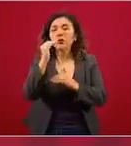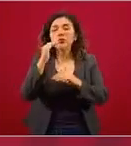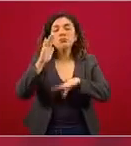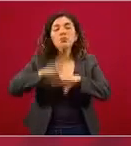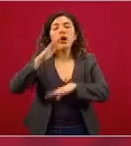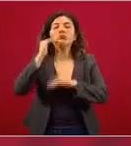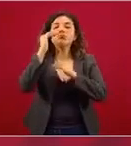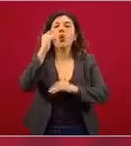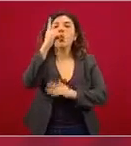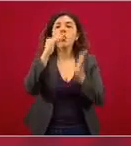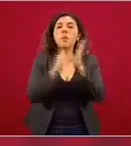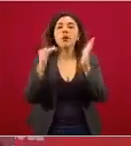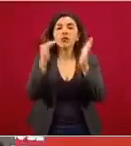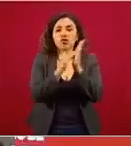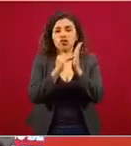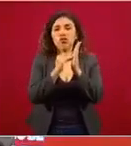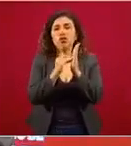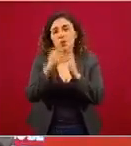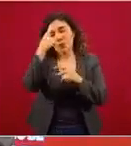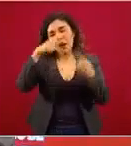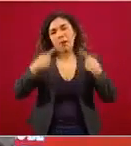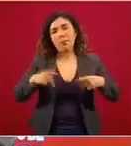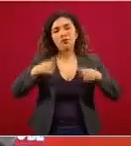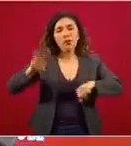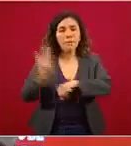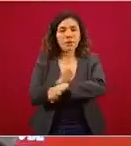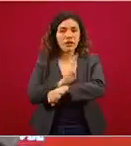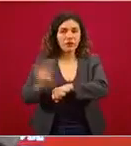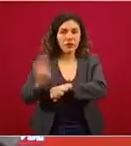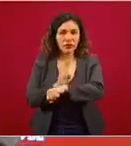de beneficiarios.